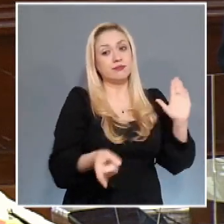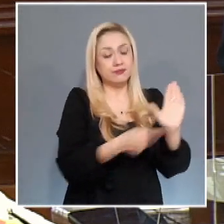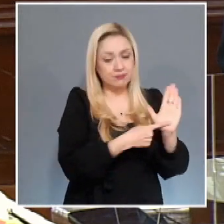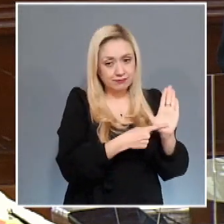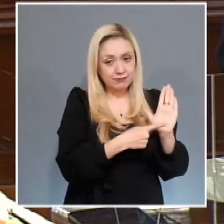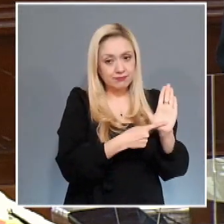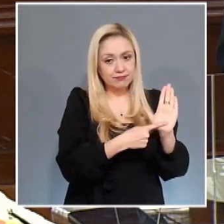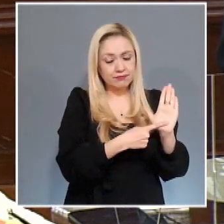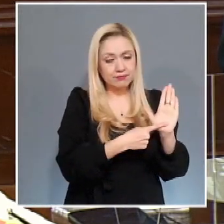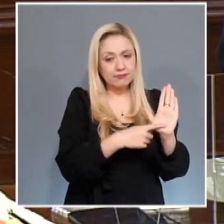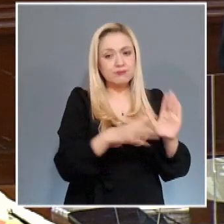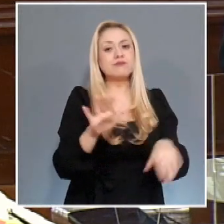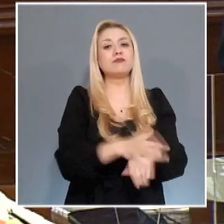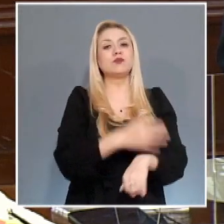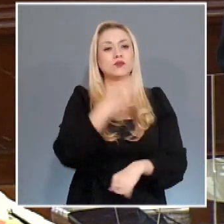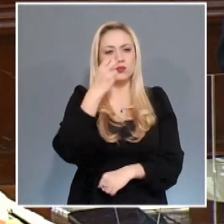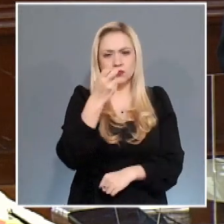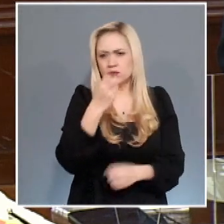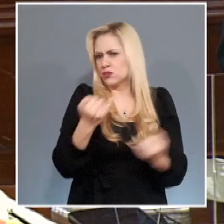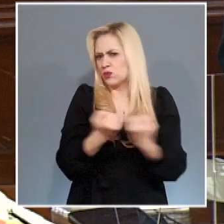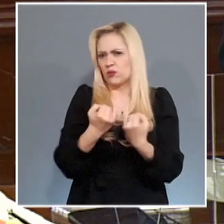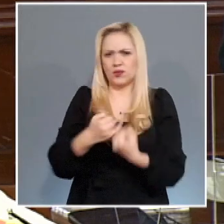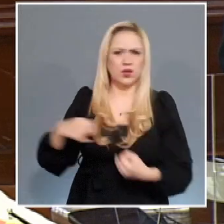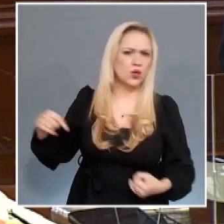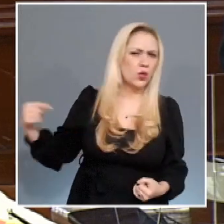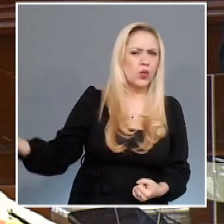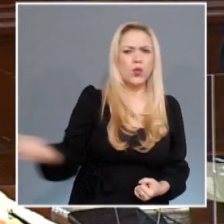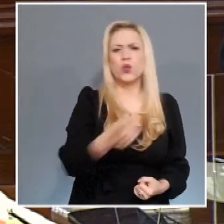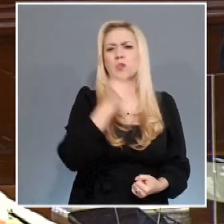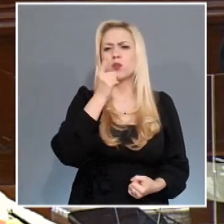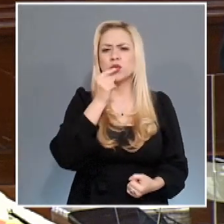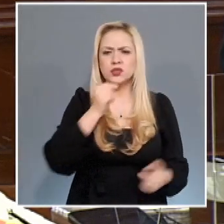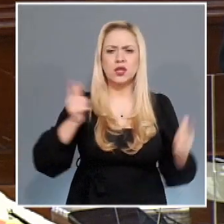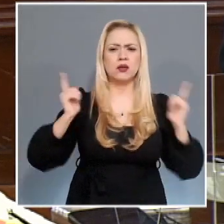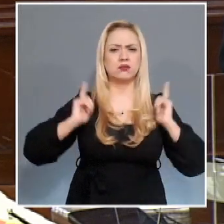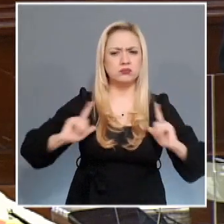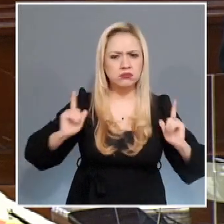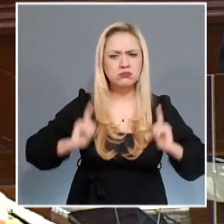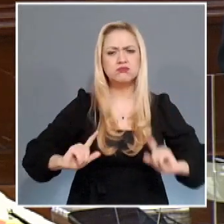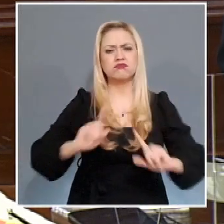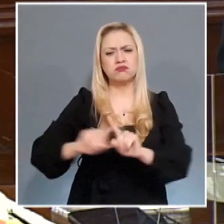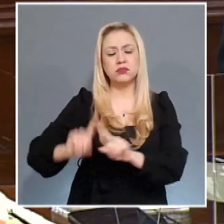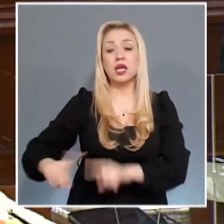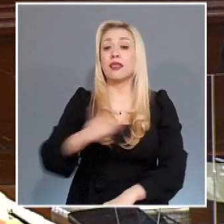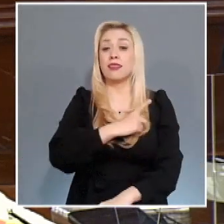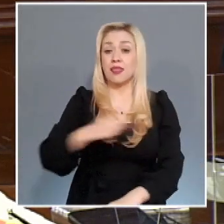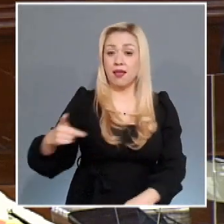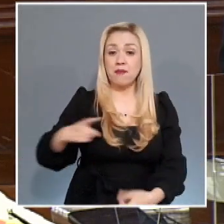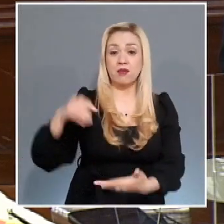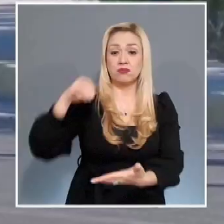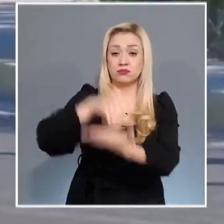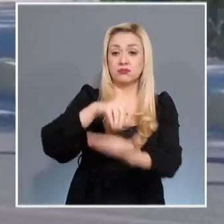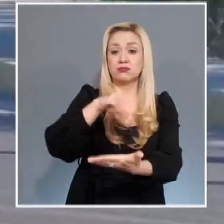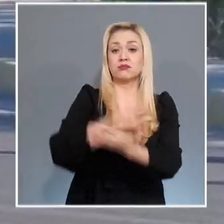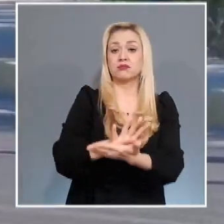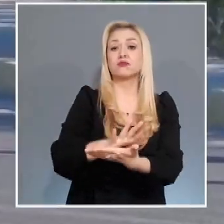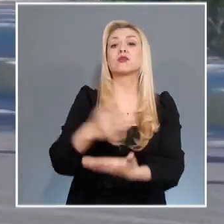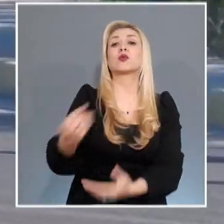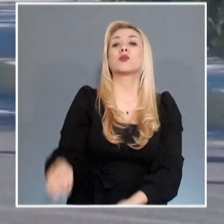como lo haría cualquier institución de seguridad, tienes que registrar directamente la detención.